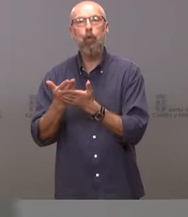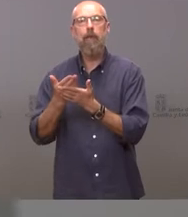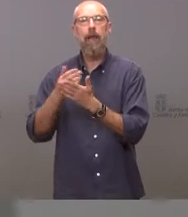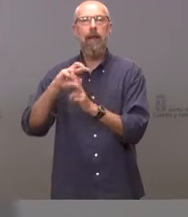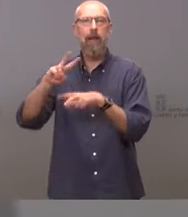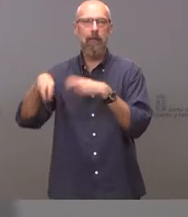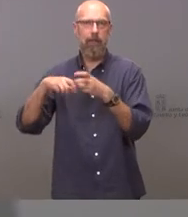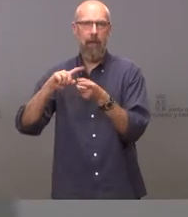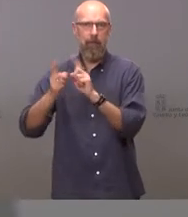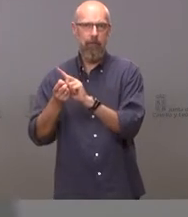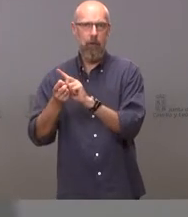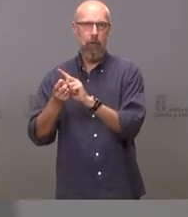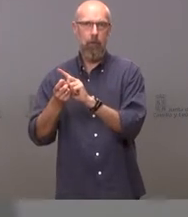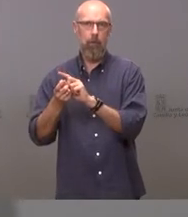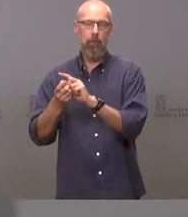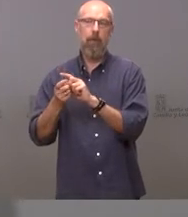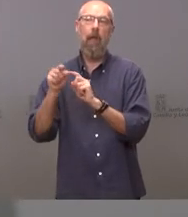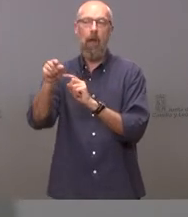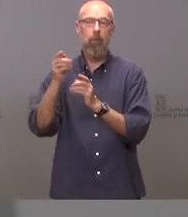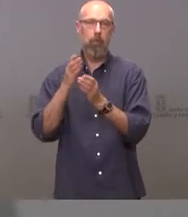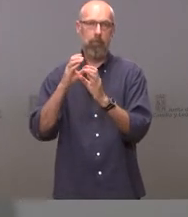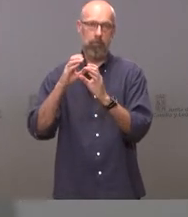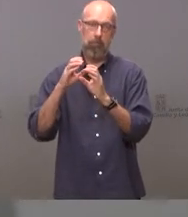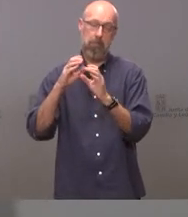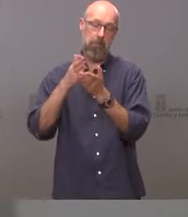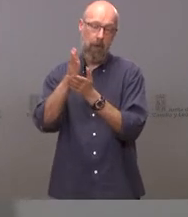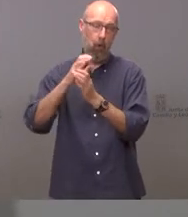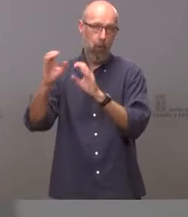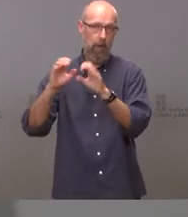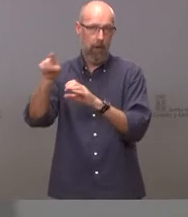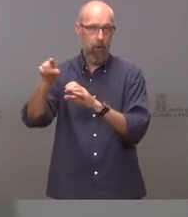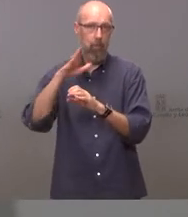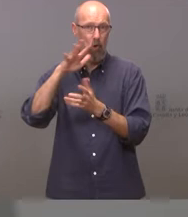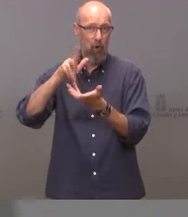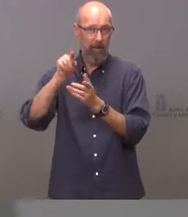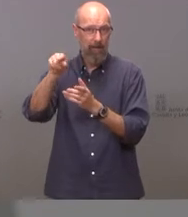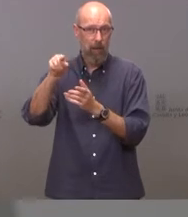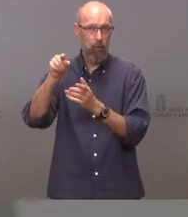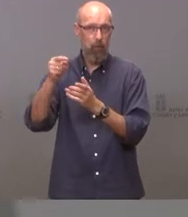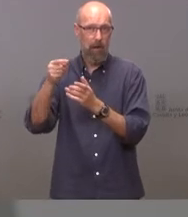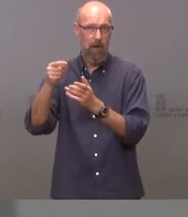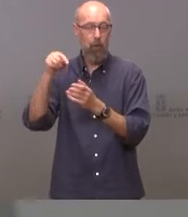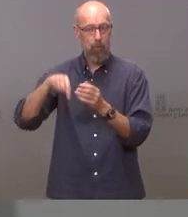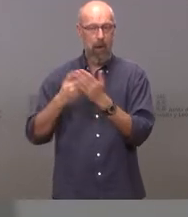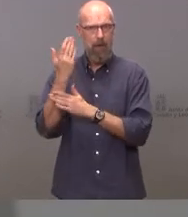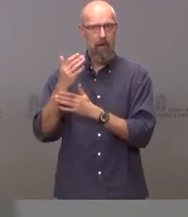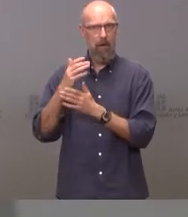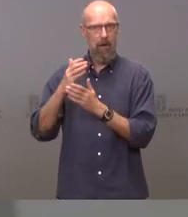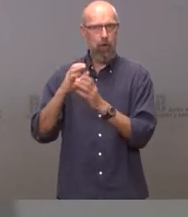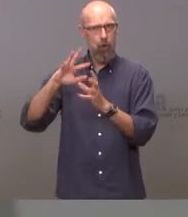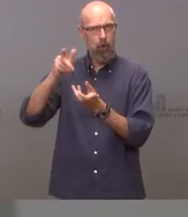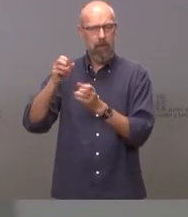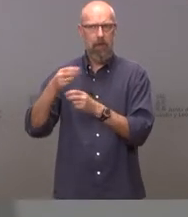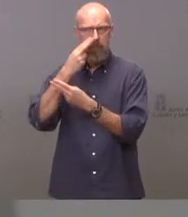a un medio local, una noticia aparecida esta misma mañana, previa